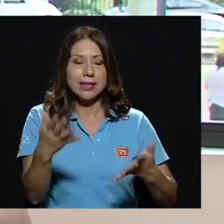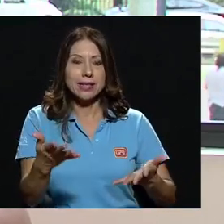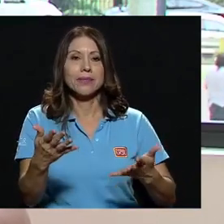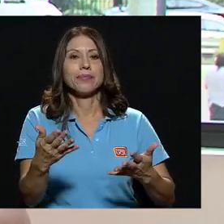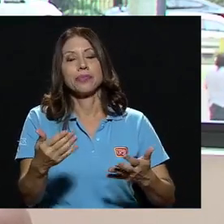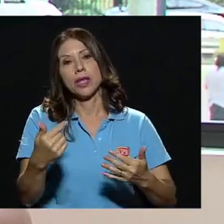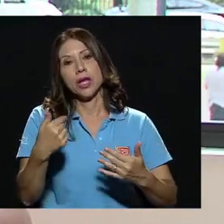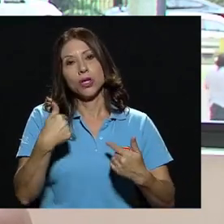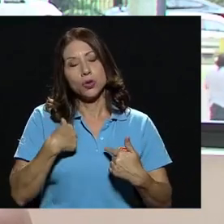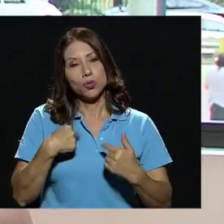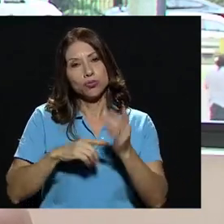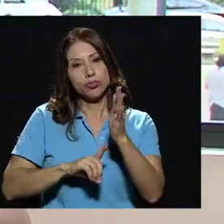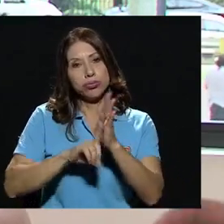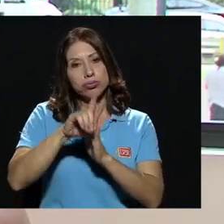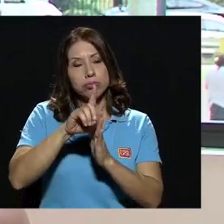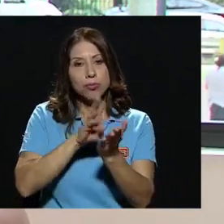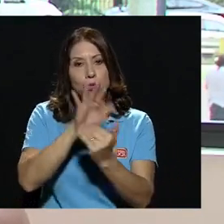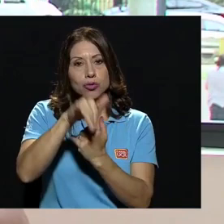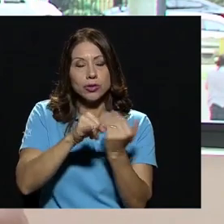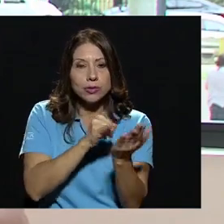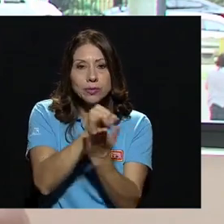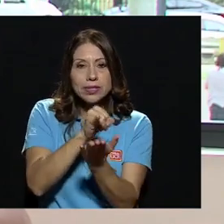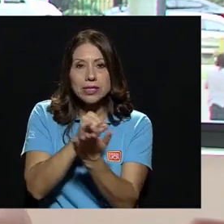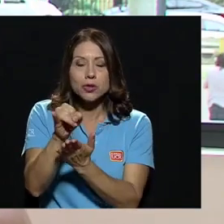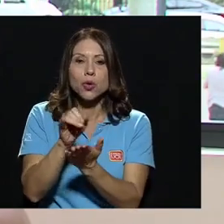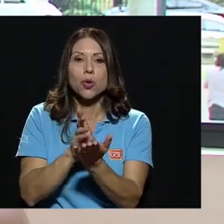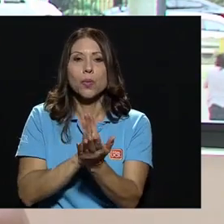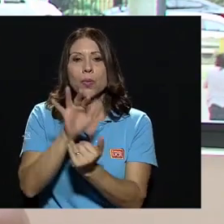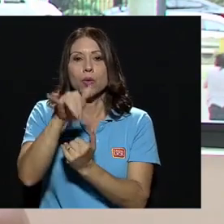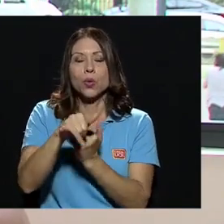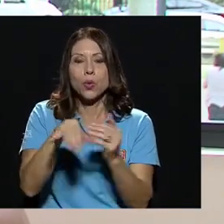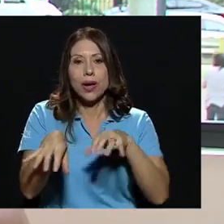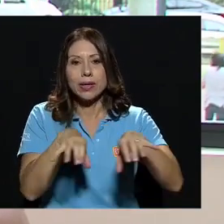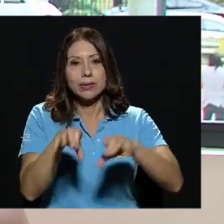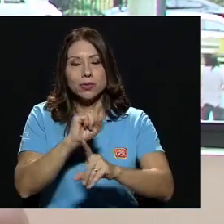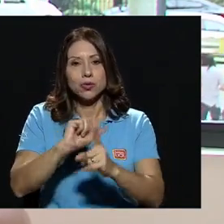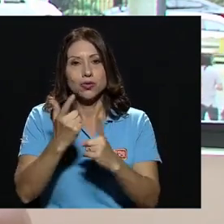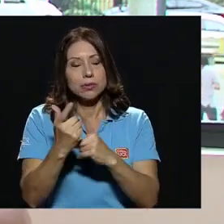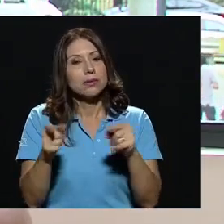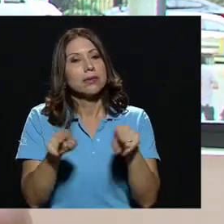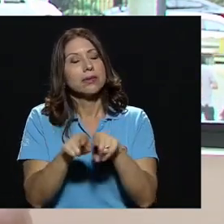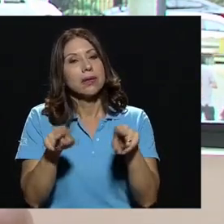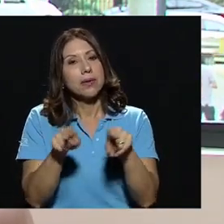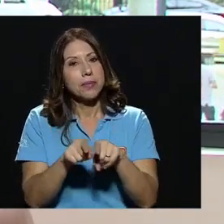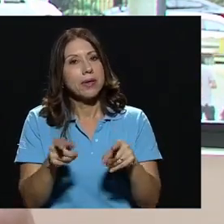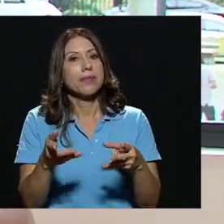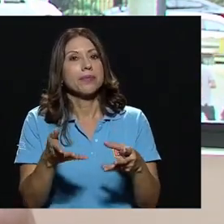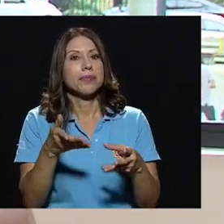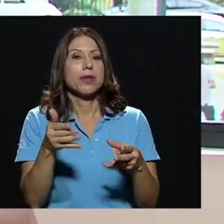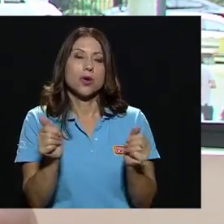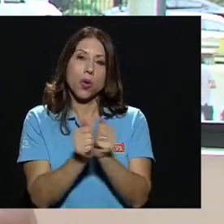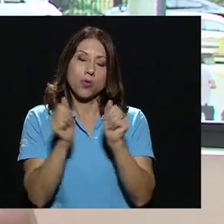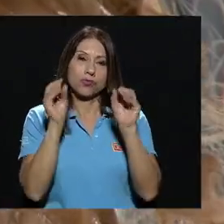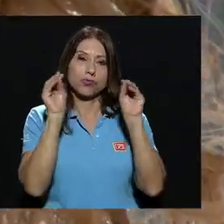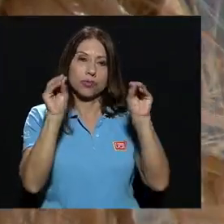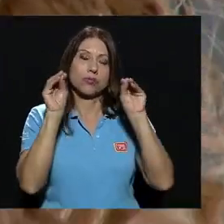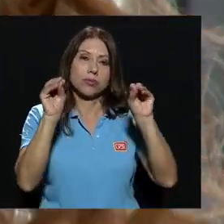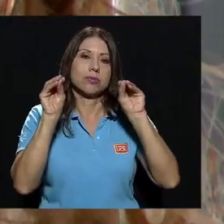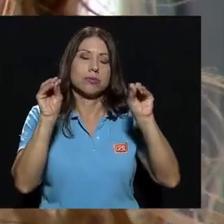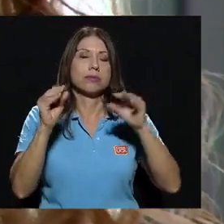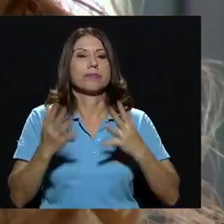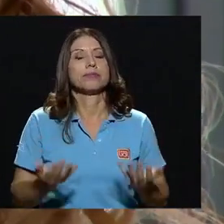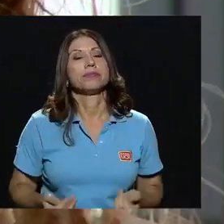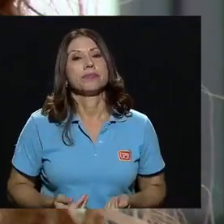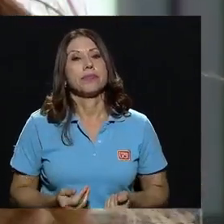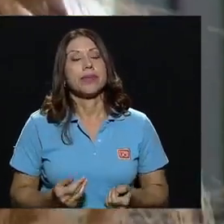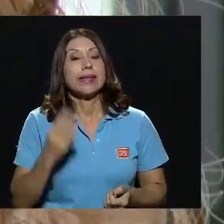He desarrollado proyectos de investigación, de acción social y también eso lo he llevado con la docencia. Y la